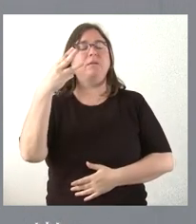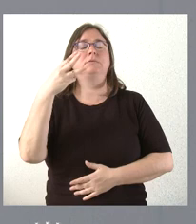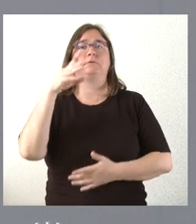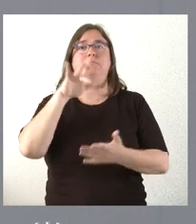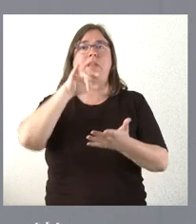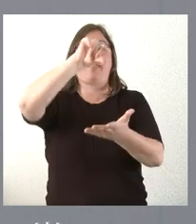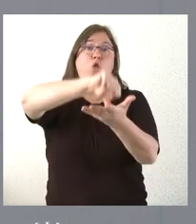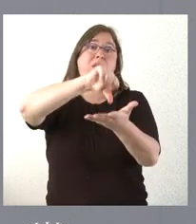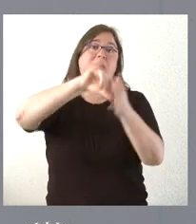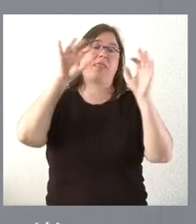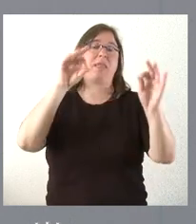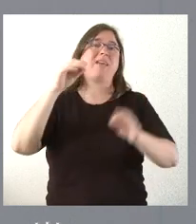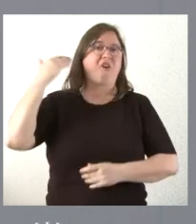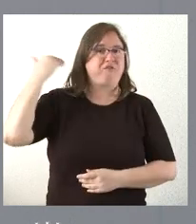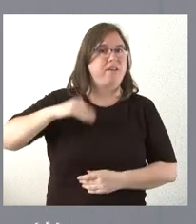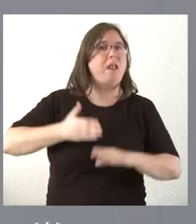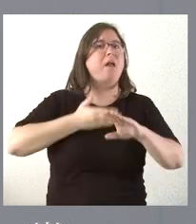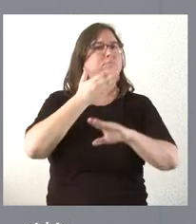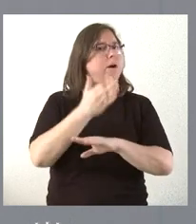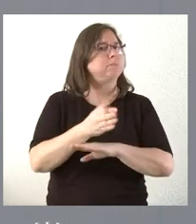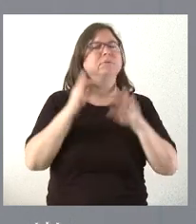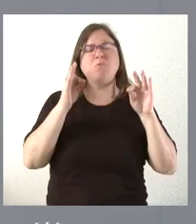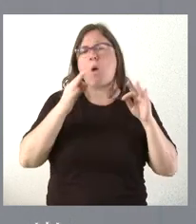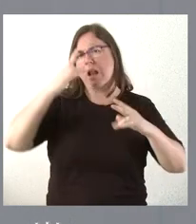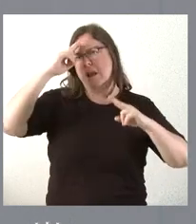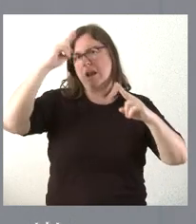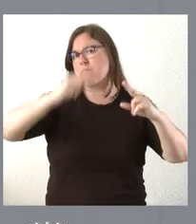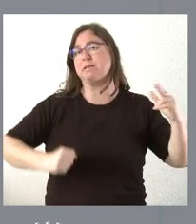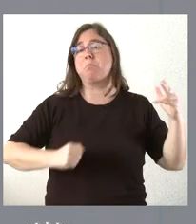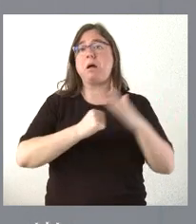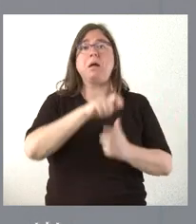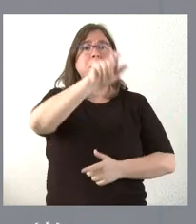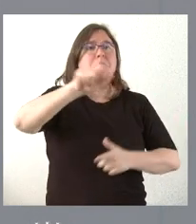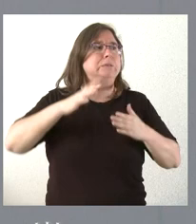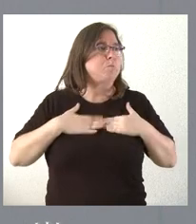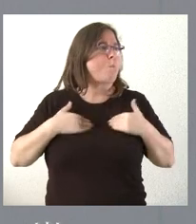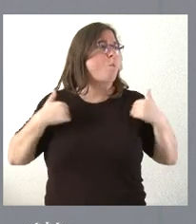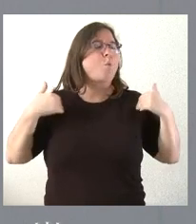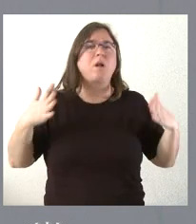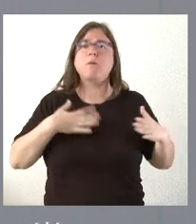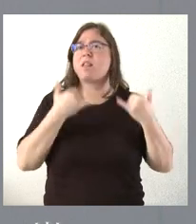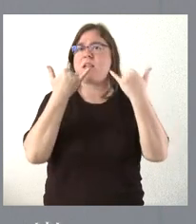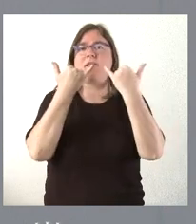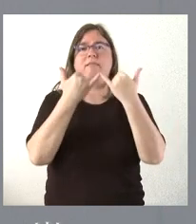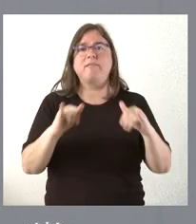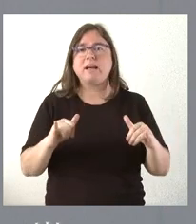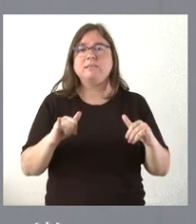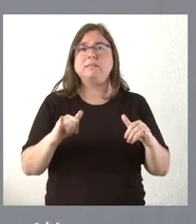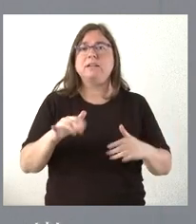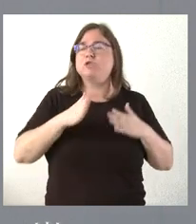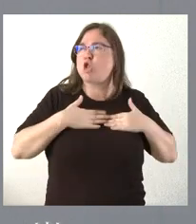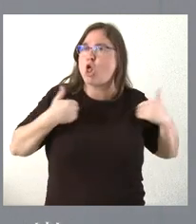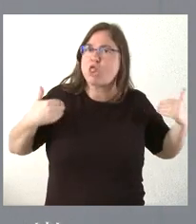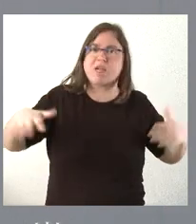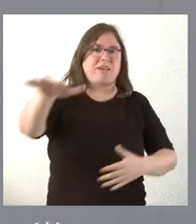de Villalar. Desde el máximo respeto, cualquier ciudadano de Castilla y León puede celebrar la fiesta en cualquier sitio que